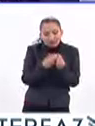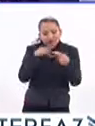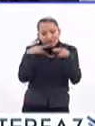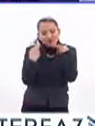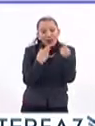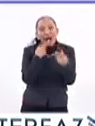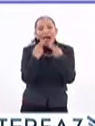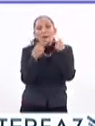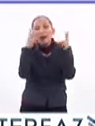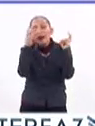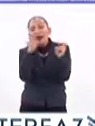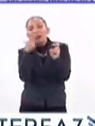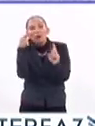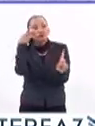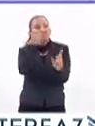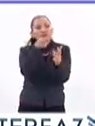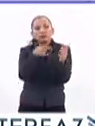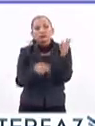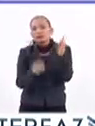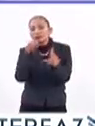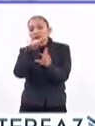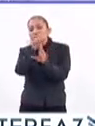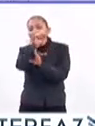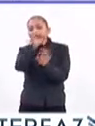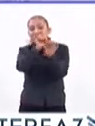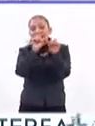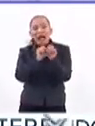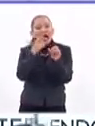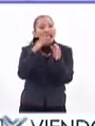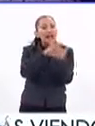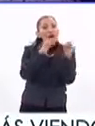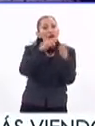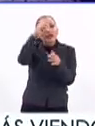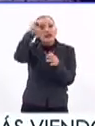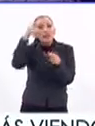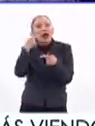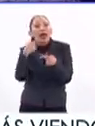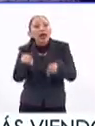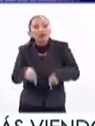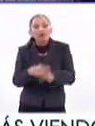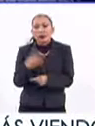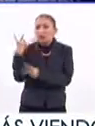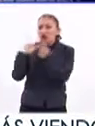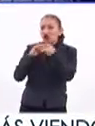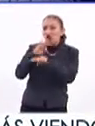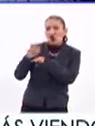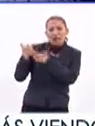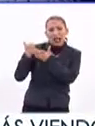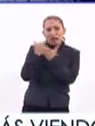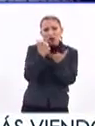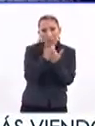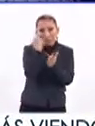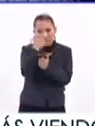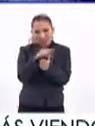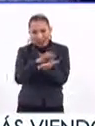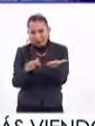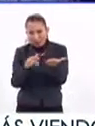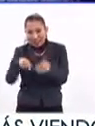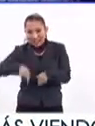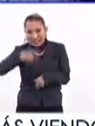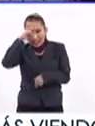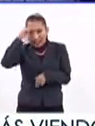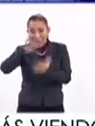para hablar sobre los objetivos y metas de las salas de lectura en Nayarit. Vinieron todos los mediadores que tenemos en Nayarit.